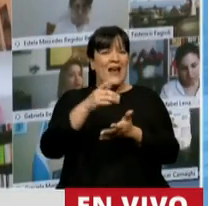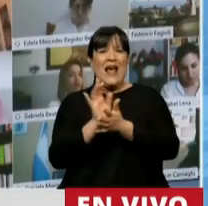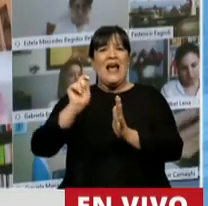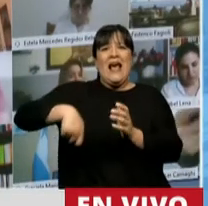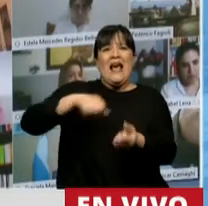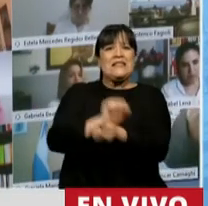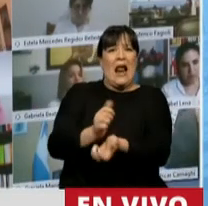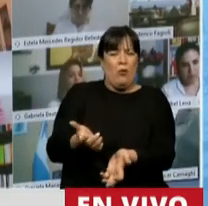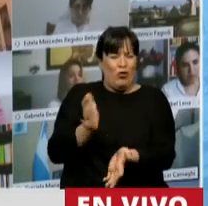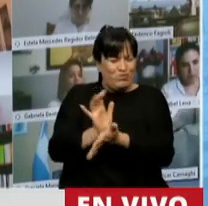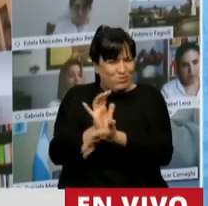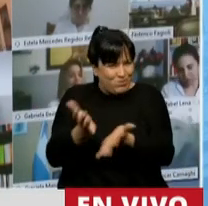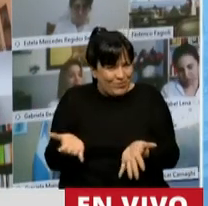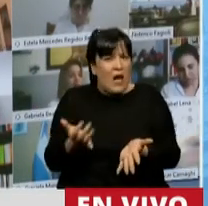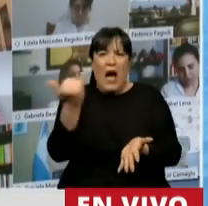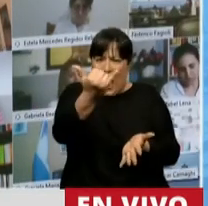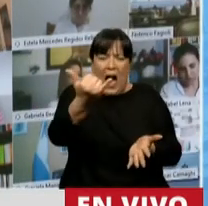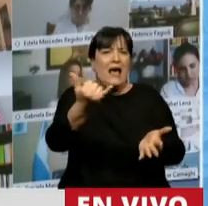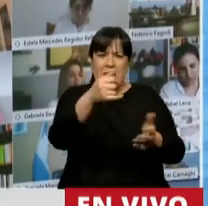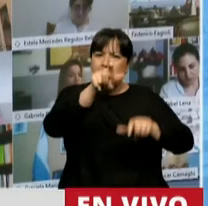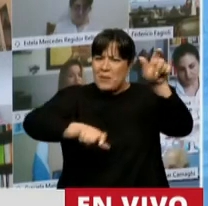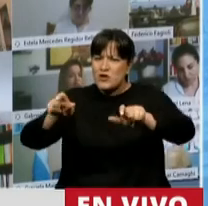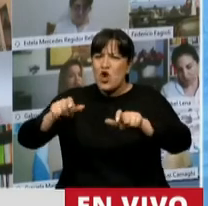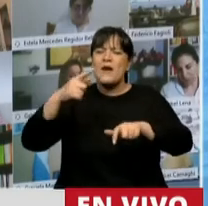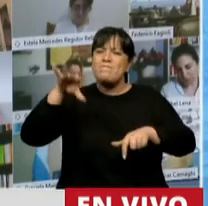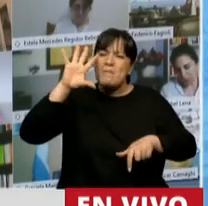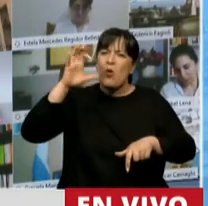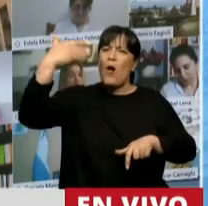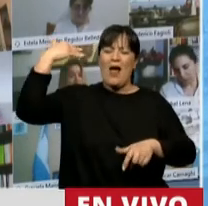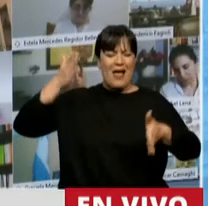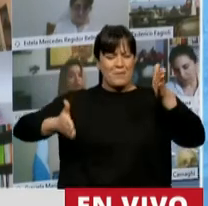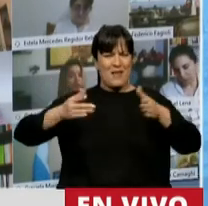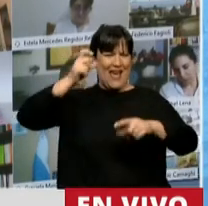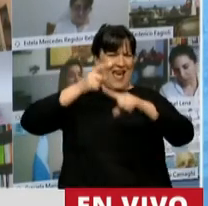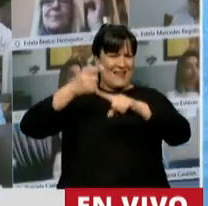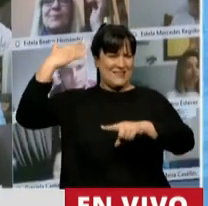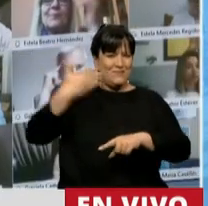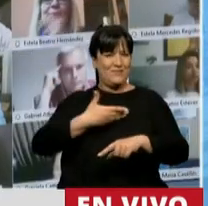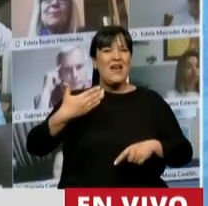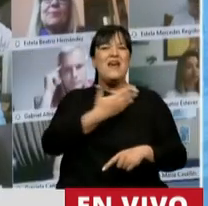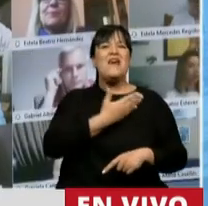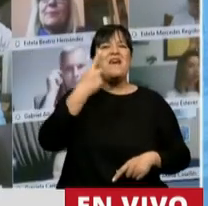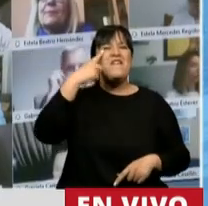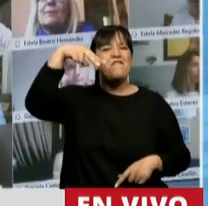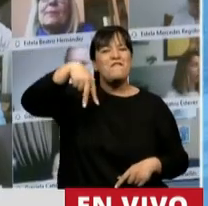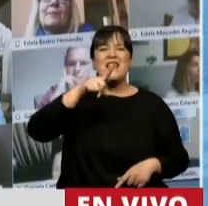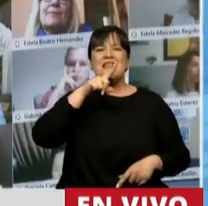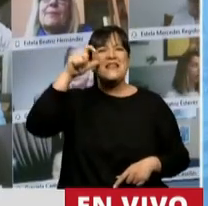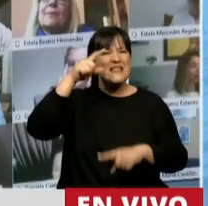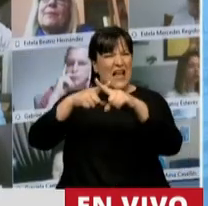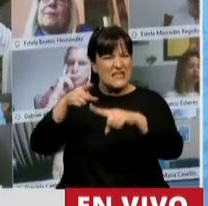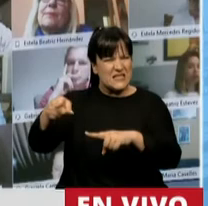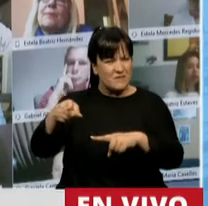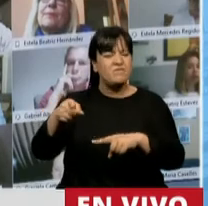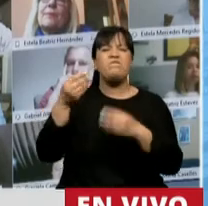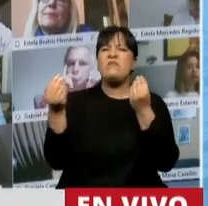Conozco casos en donde se acuerdan en la época del gobierno anterior las fintechs, las fintechs tenían